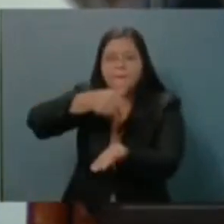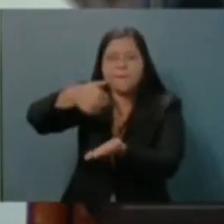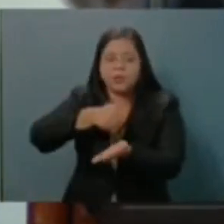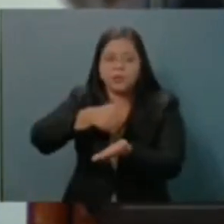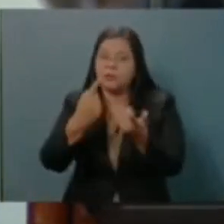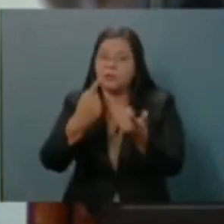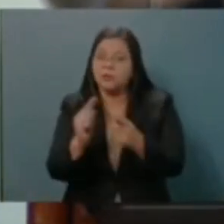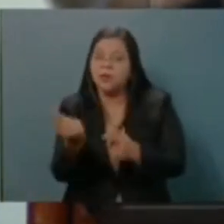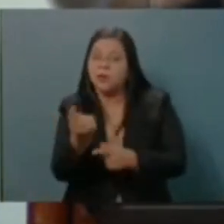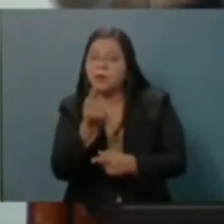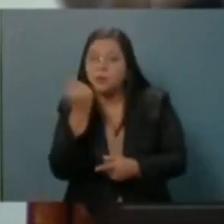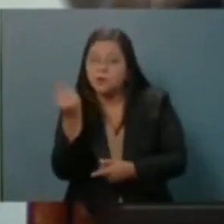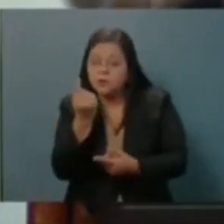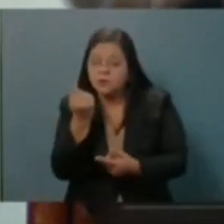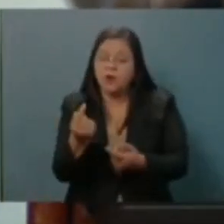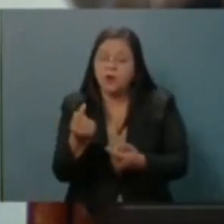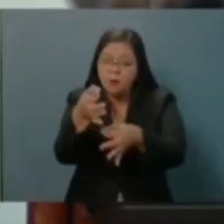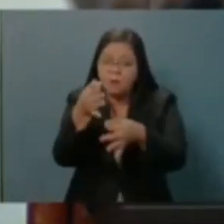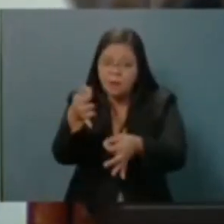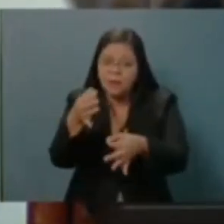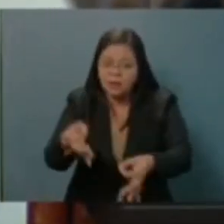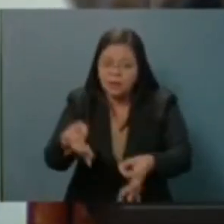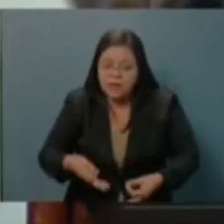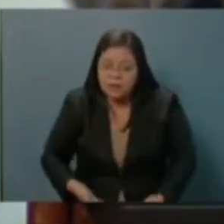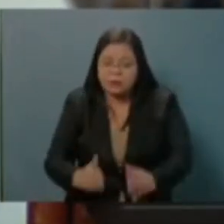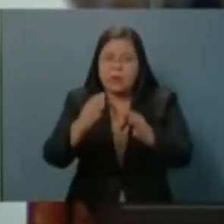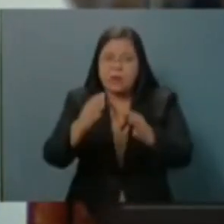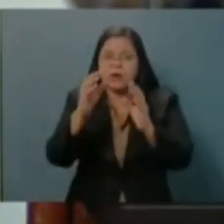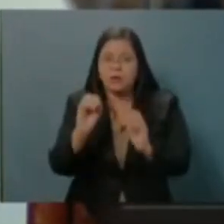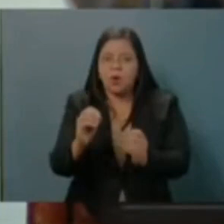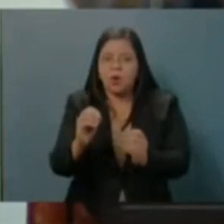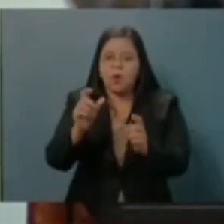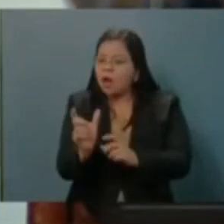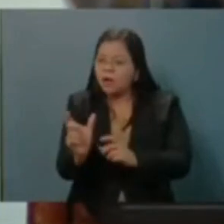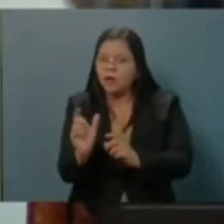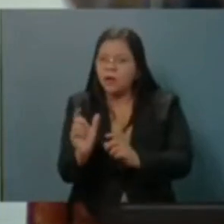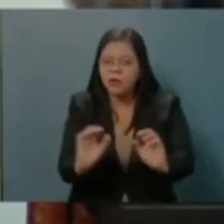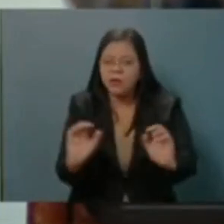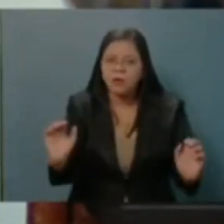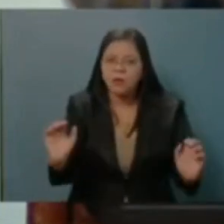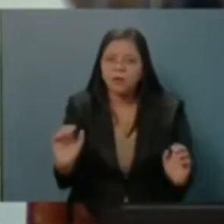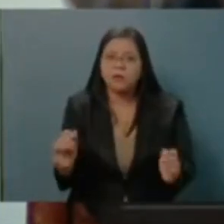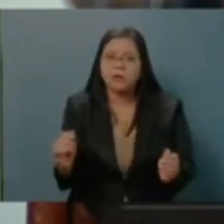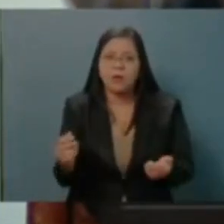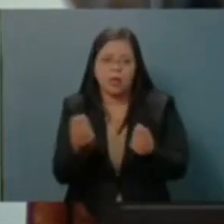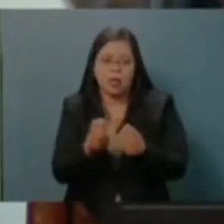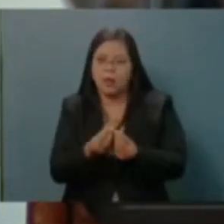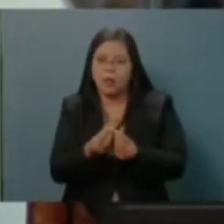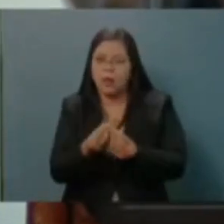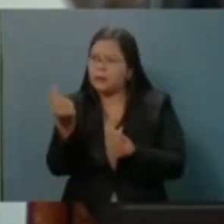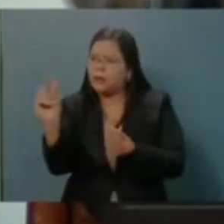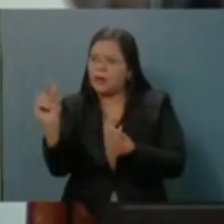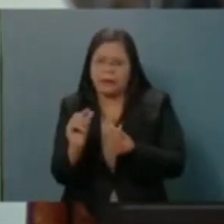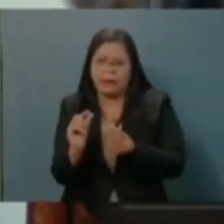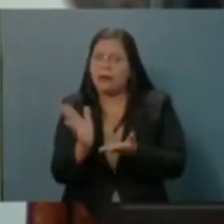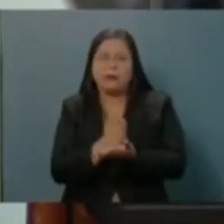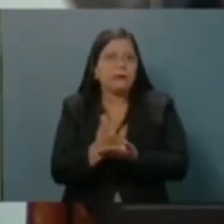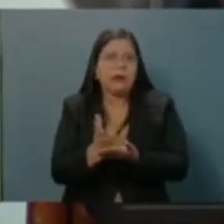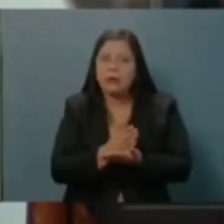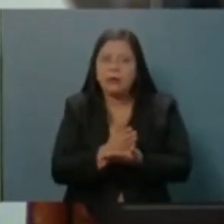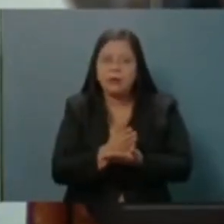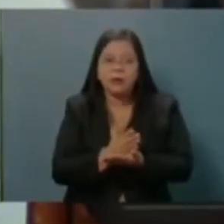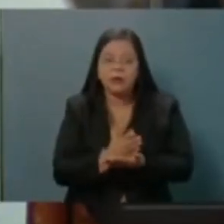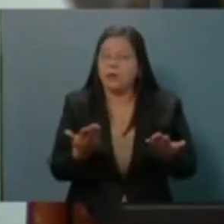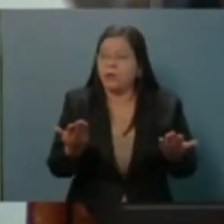viven nada más de las partidas de nacimiento o de los carnets de minoridad, se queden sin recibir FODES. Eso es